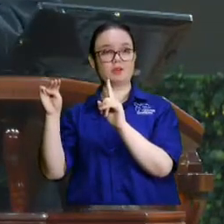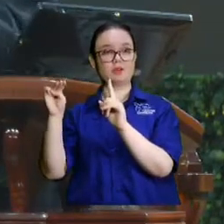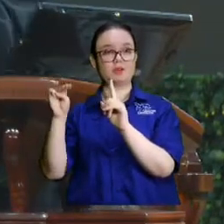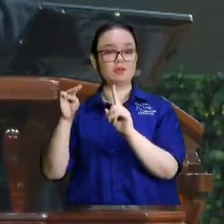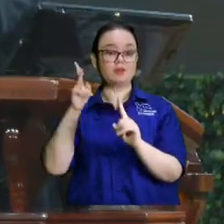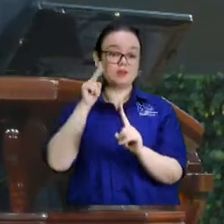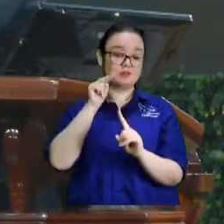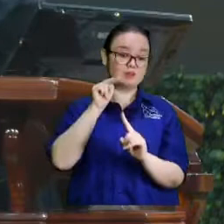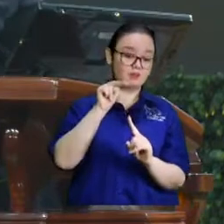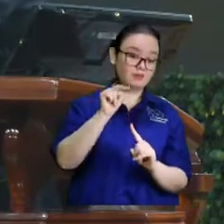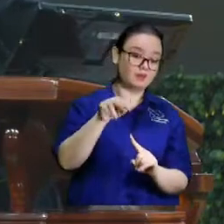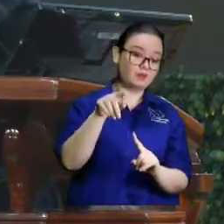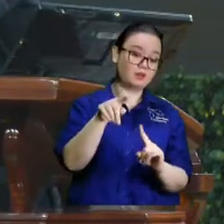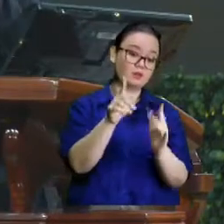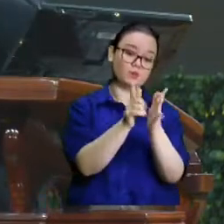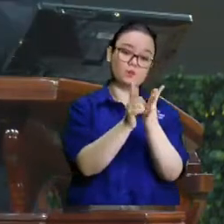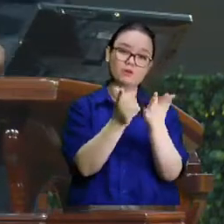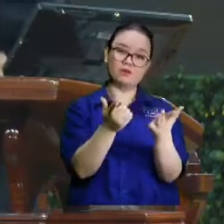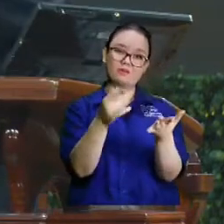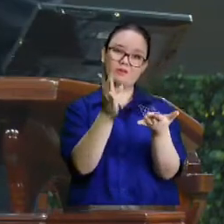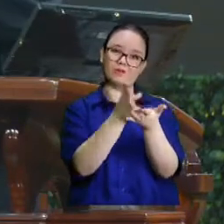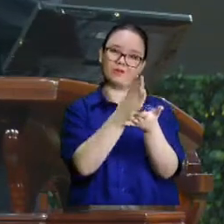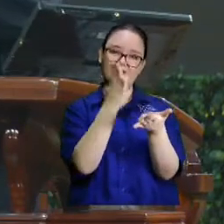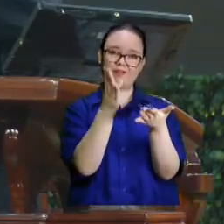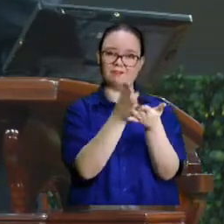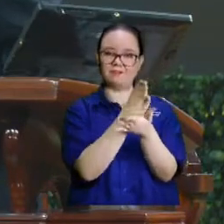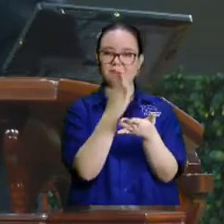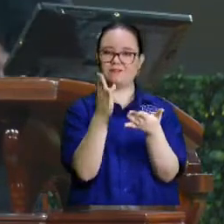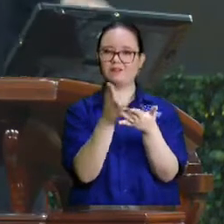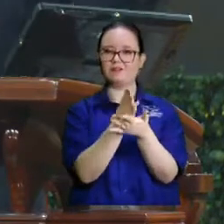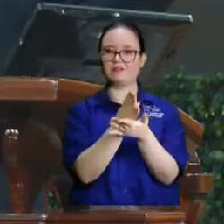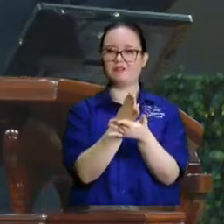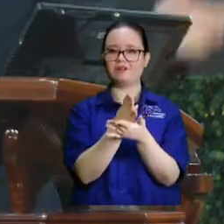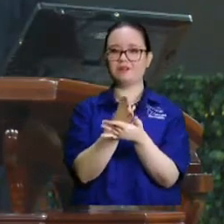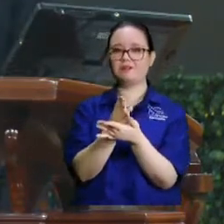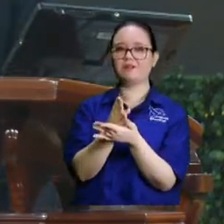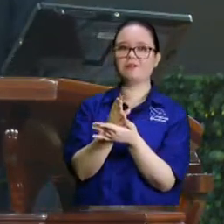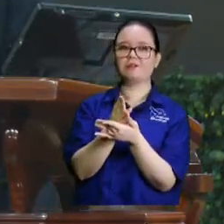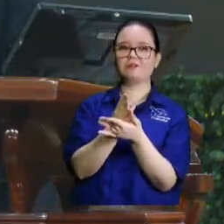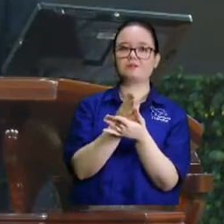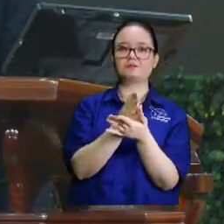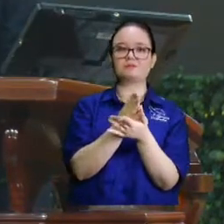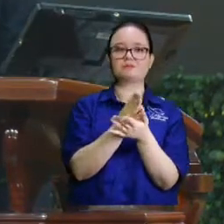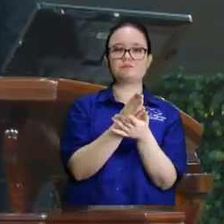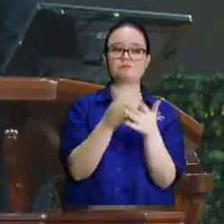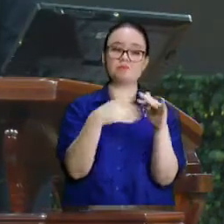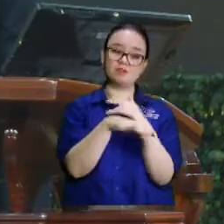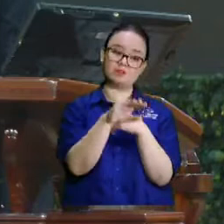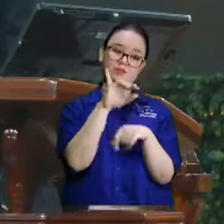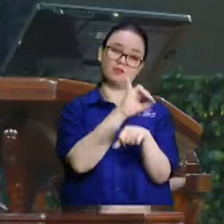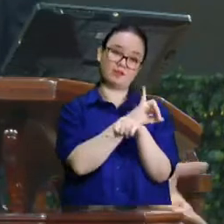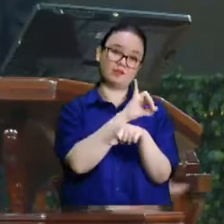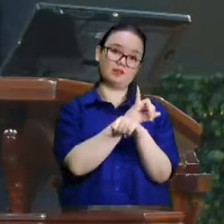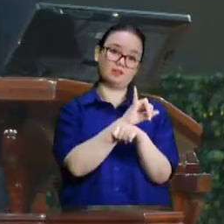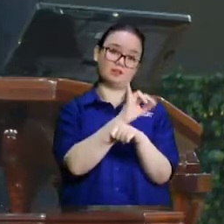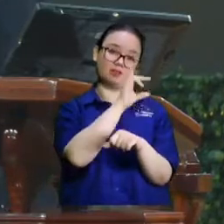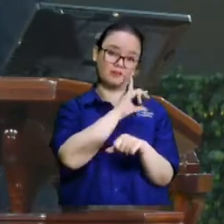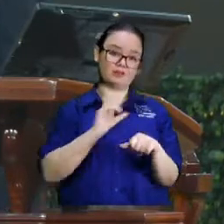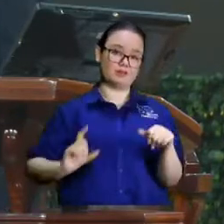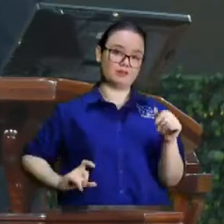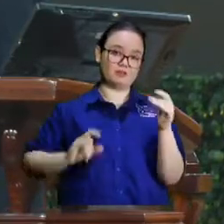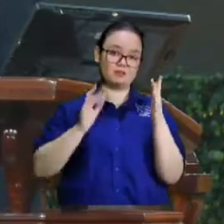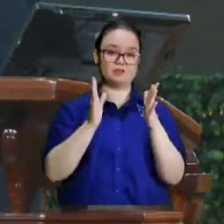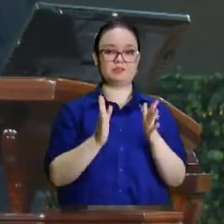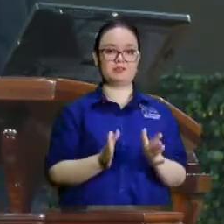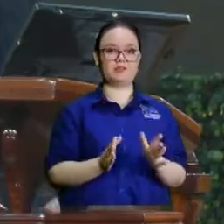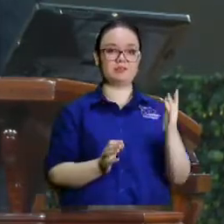encontraban una, era un libro prohibido la Biblia. En la iglesia cristiana. Y se lo podían llevar a la hoguera